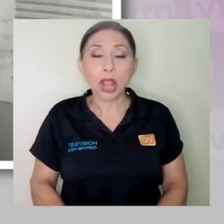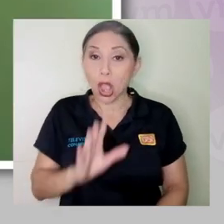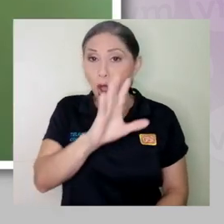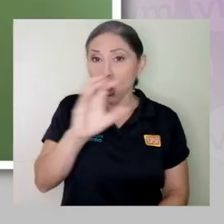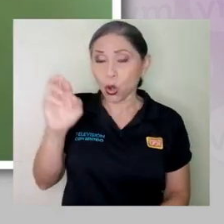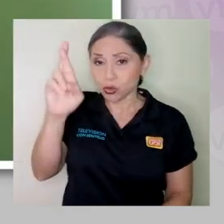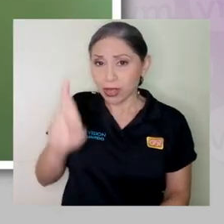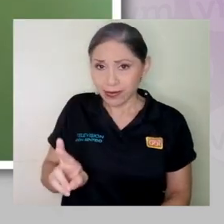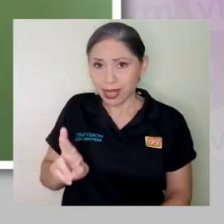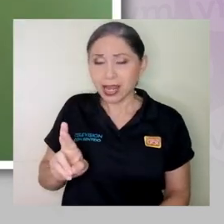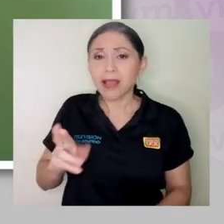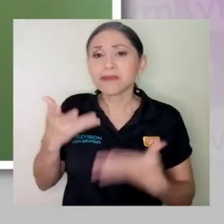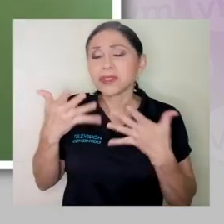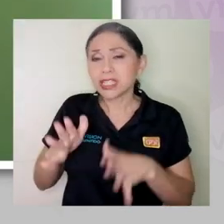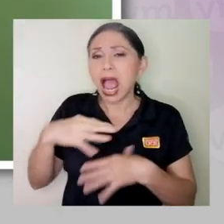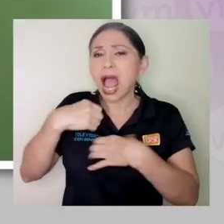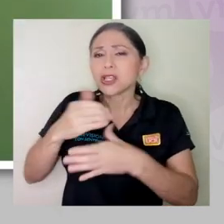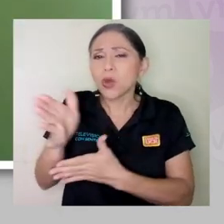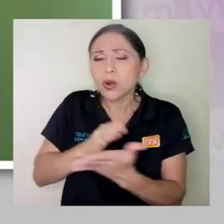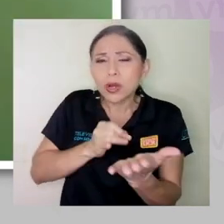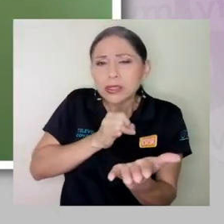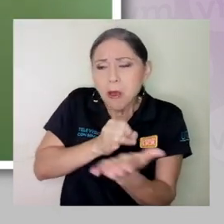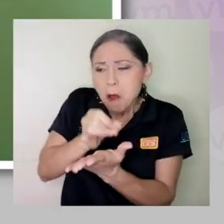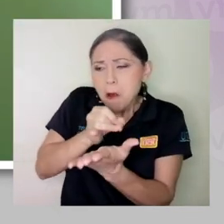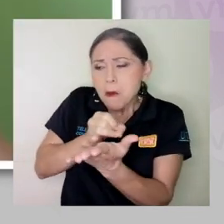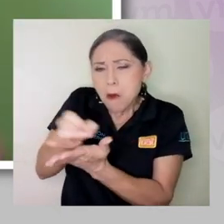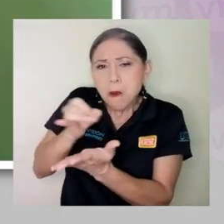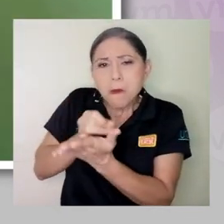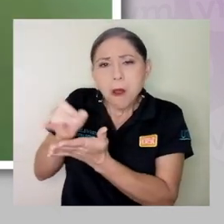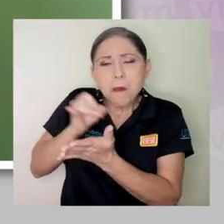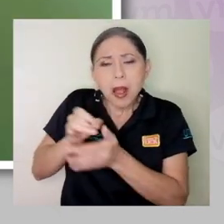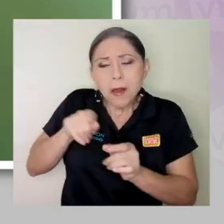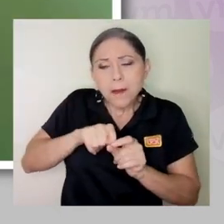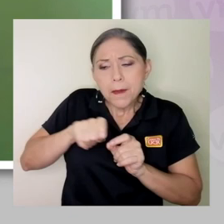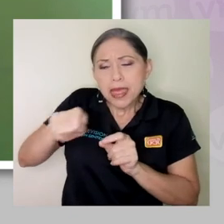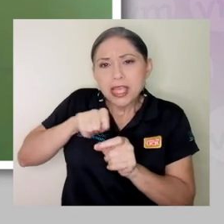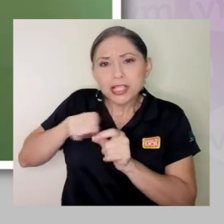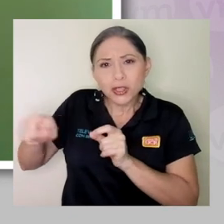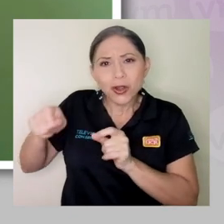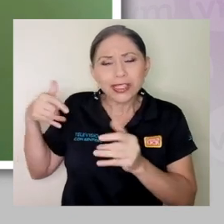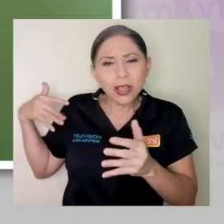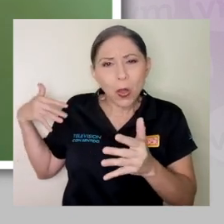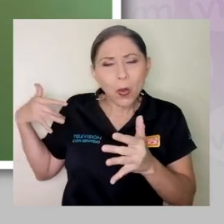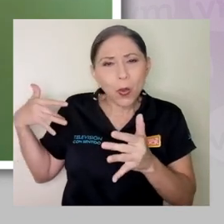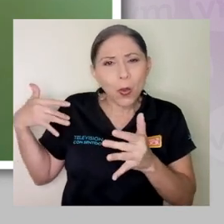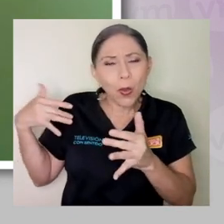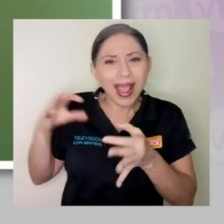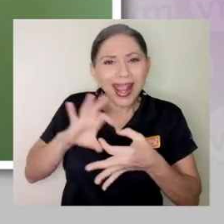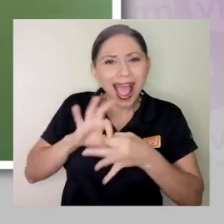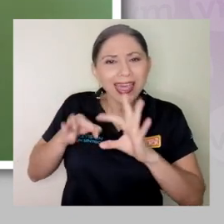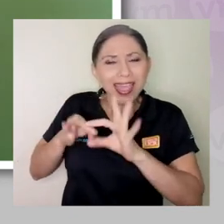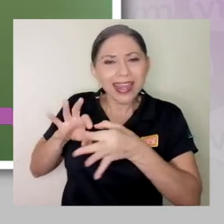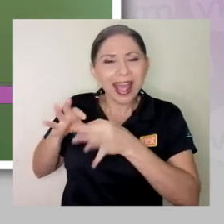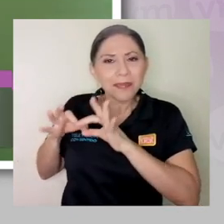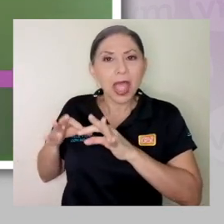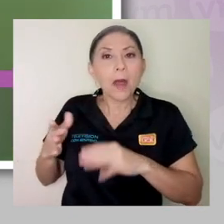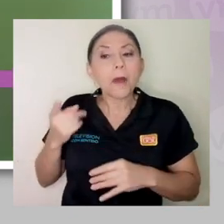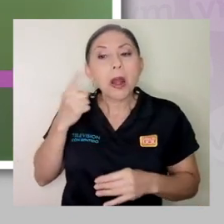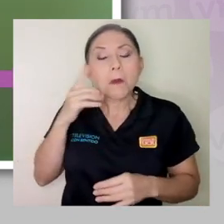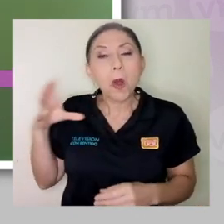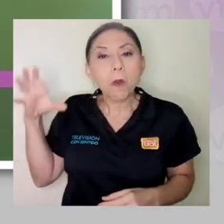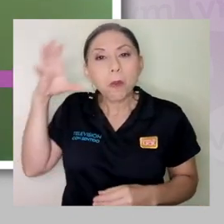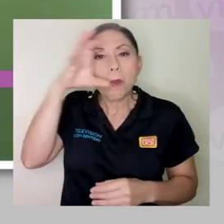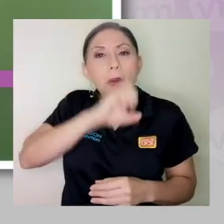Sí, bueno, Costa Rica ha hecho algunas mediciones a lo largo de la cadena agroalimentaria para determinar qué